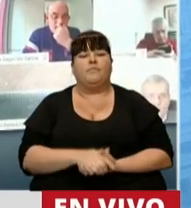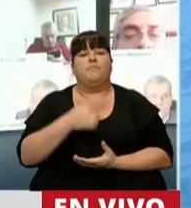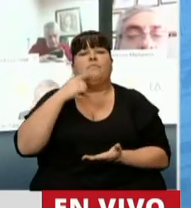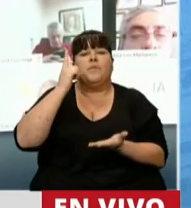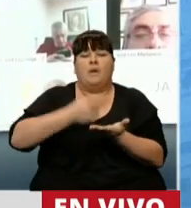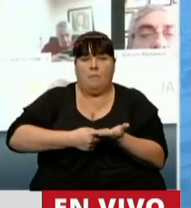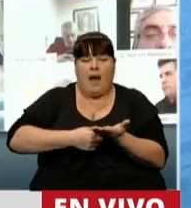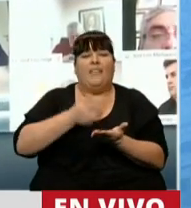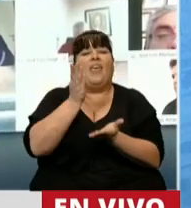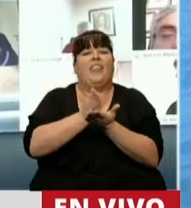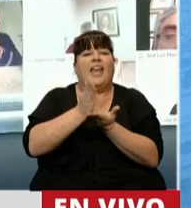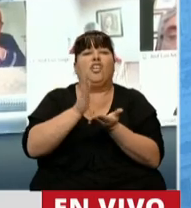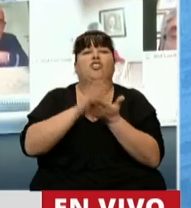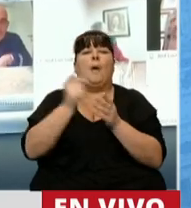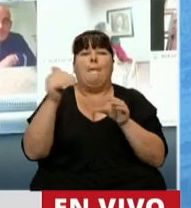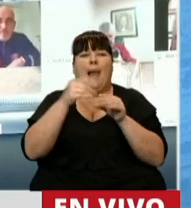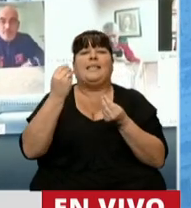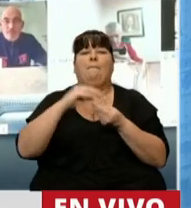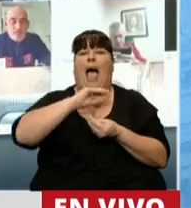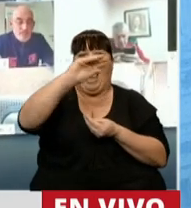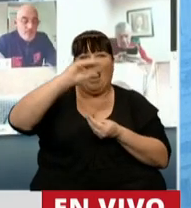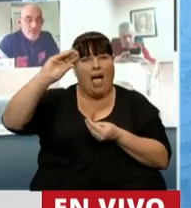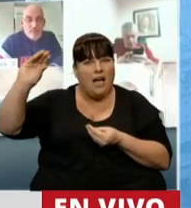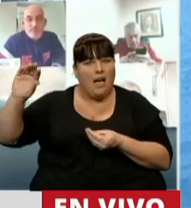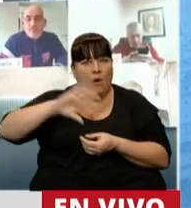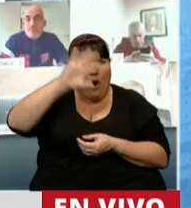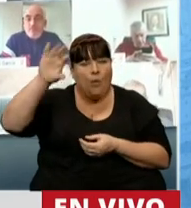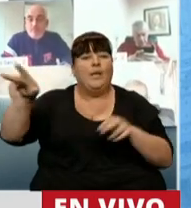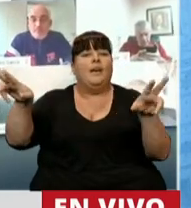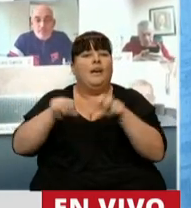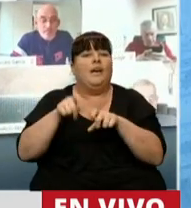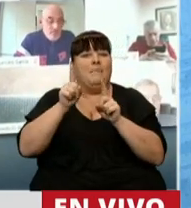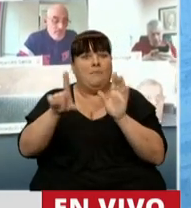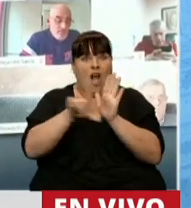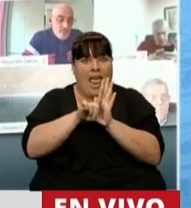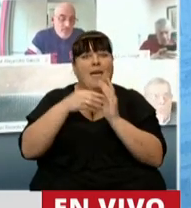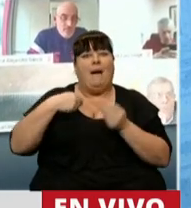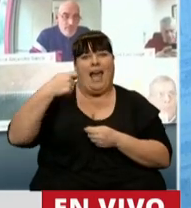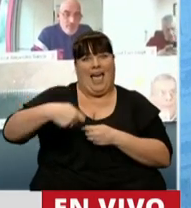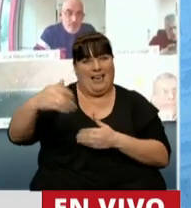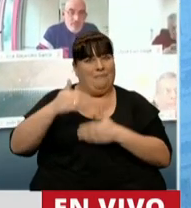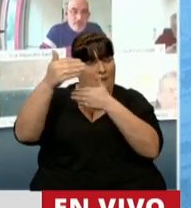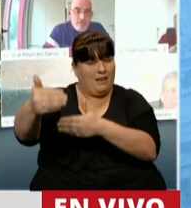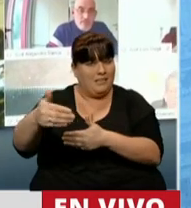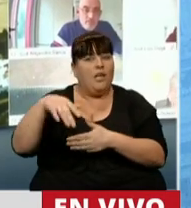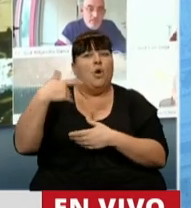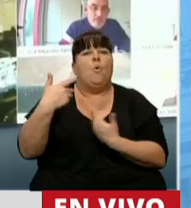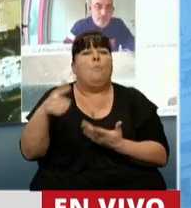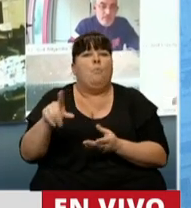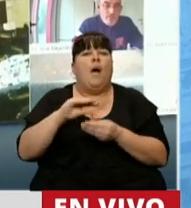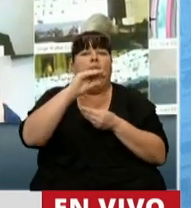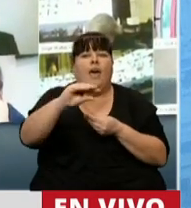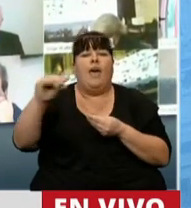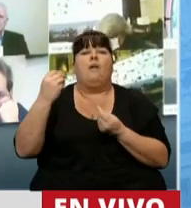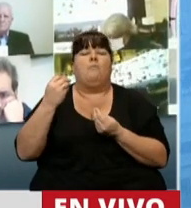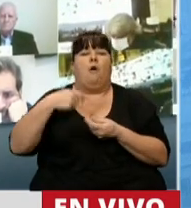establecido que los derechos sobre los fondos coparticipados que se generen por la presente ley de moratoria podrán ser estructurados